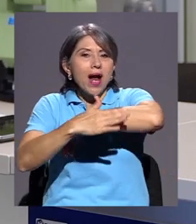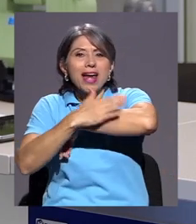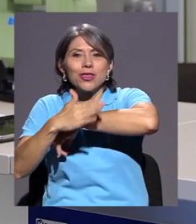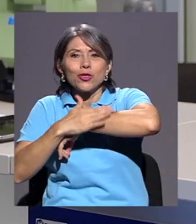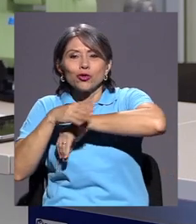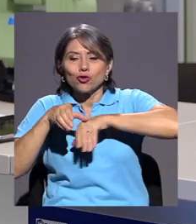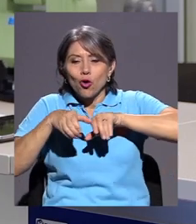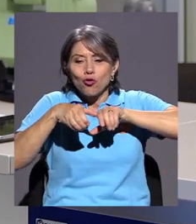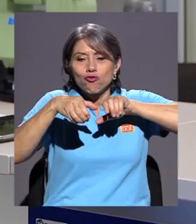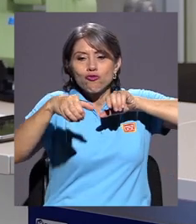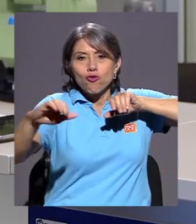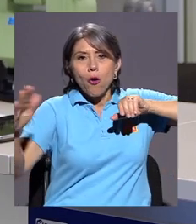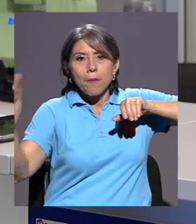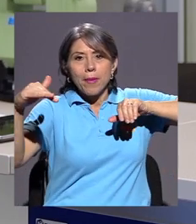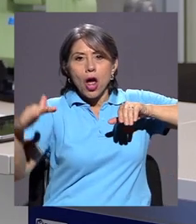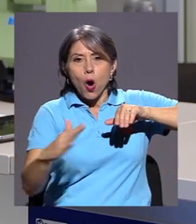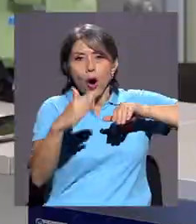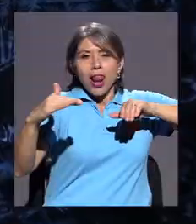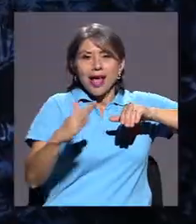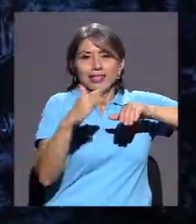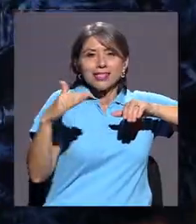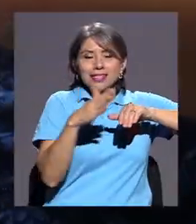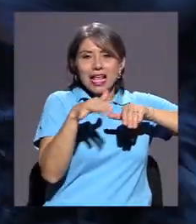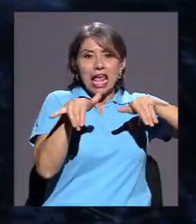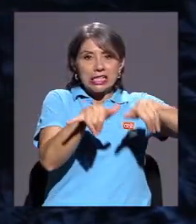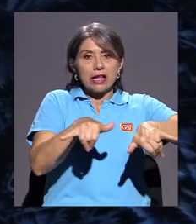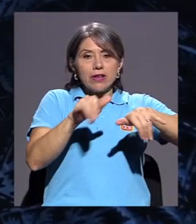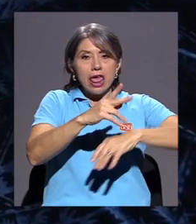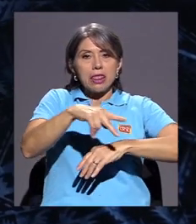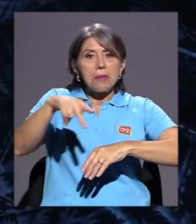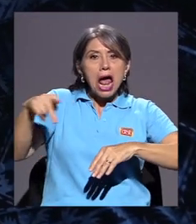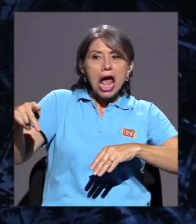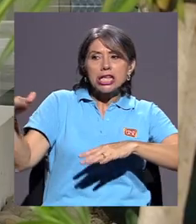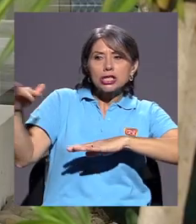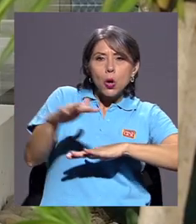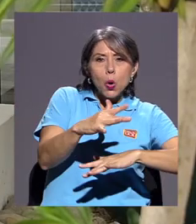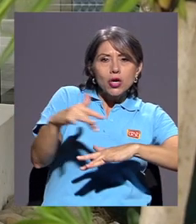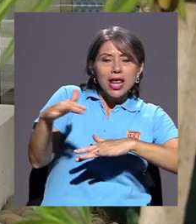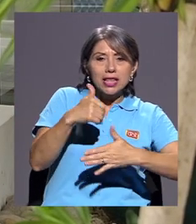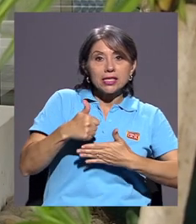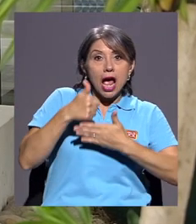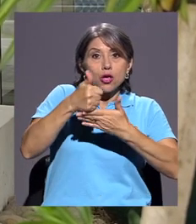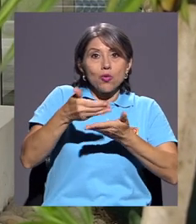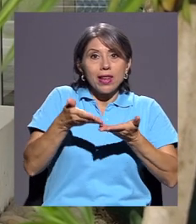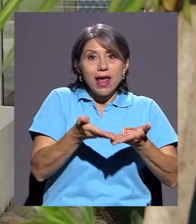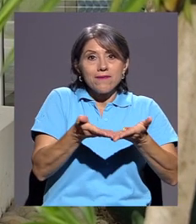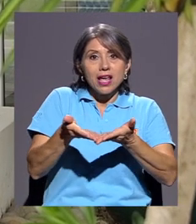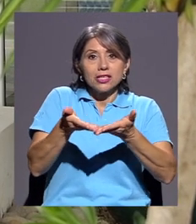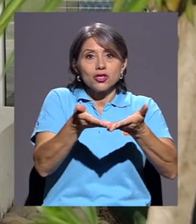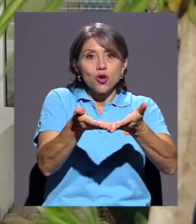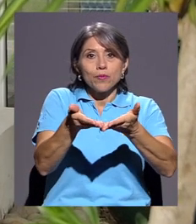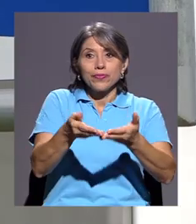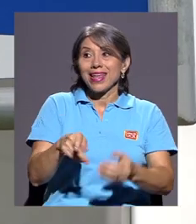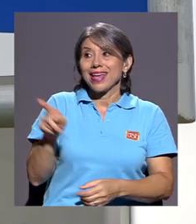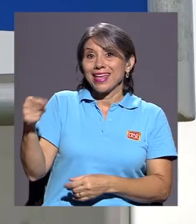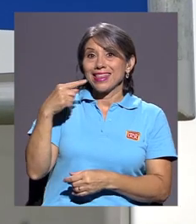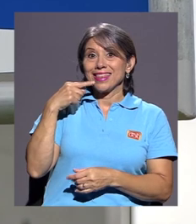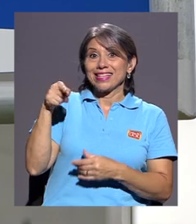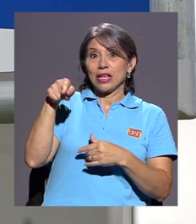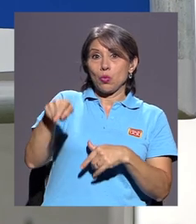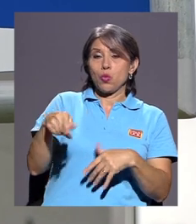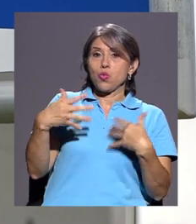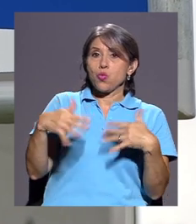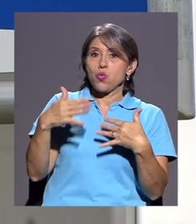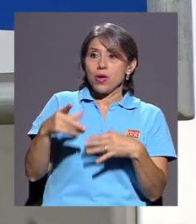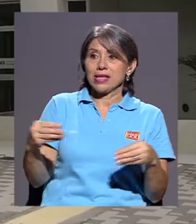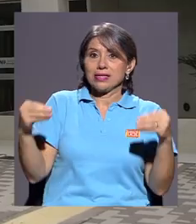estabilidad de playas, corrientes, ayudas para navegación. De acuerdo con el investigador, el Imares es